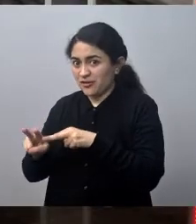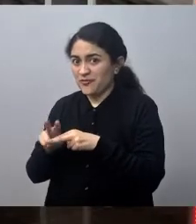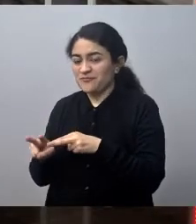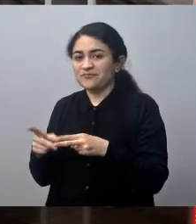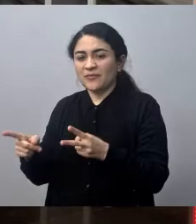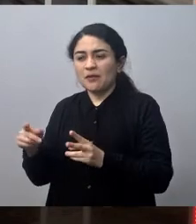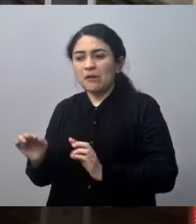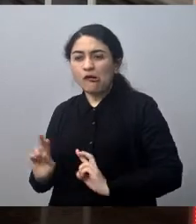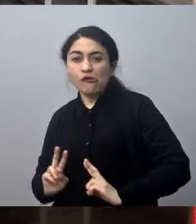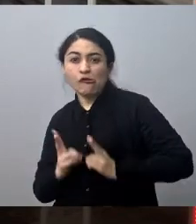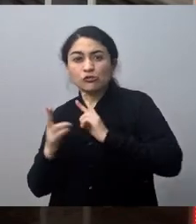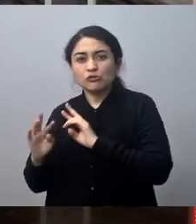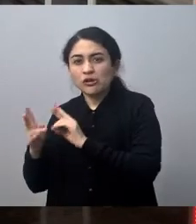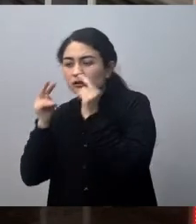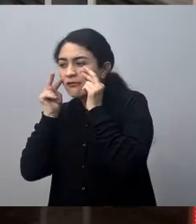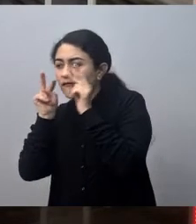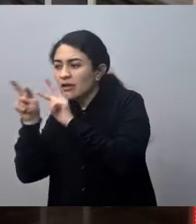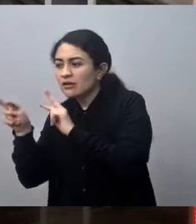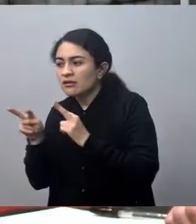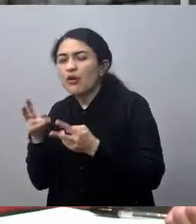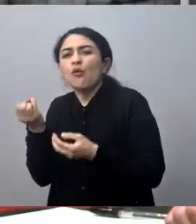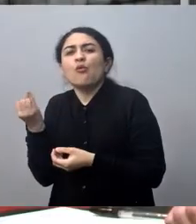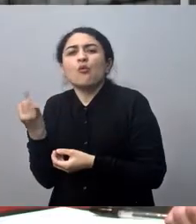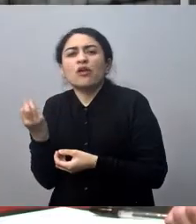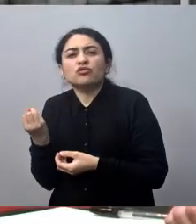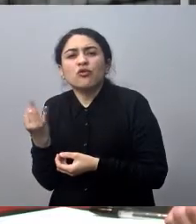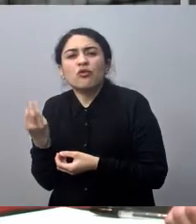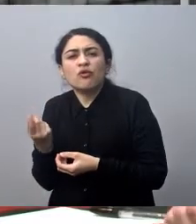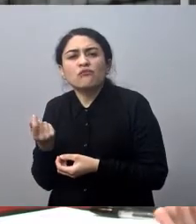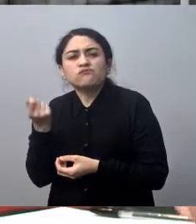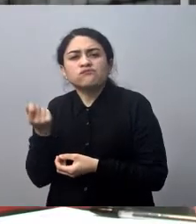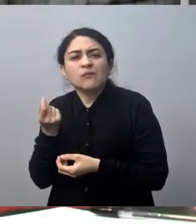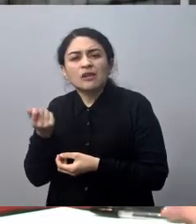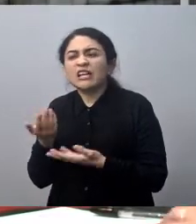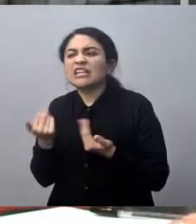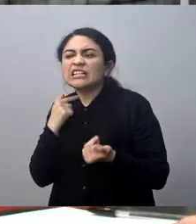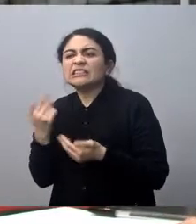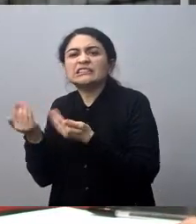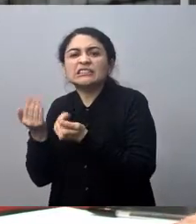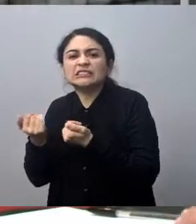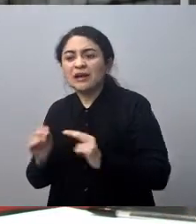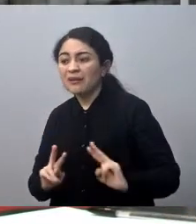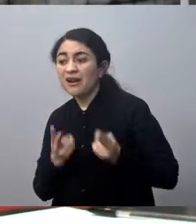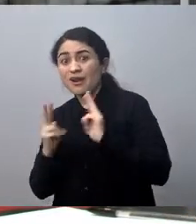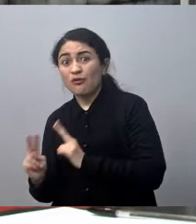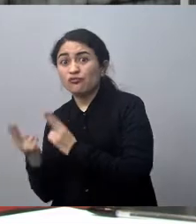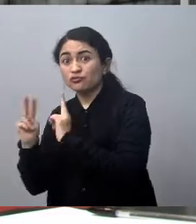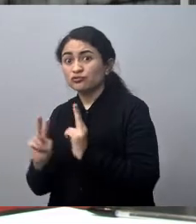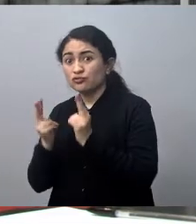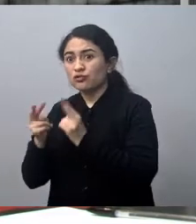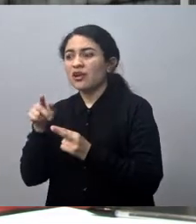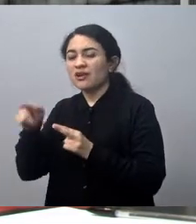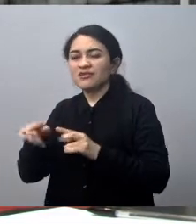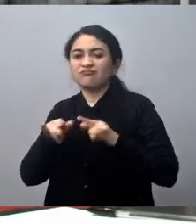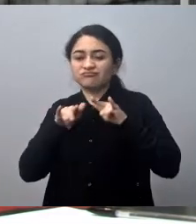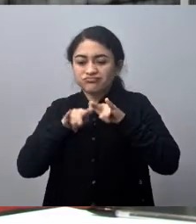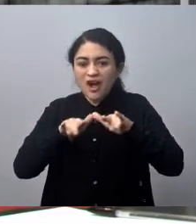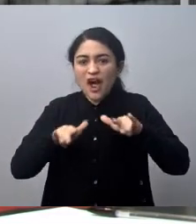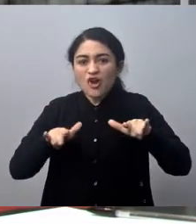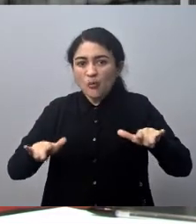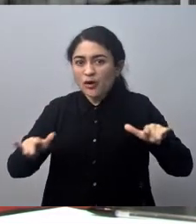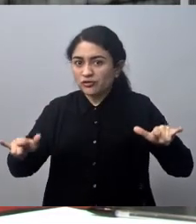levantamiento para saber cuánto cuesta definitivamente y qué es lo que necesita como infraestructura ese aeropuerto y ahí